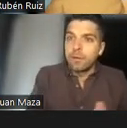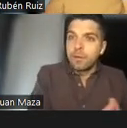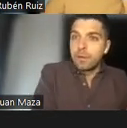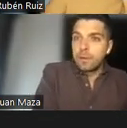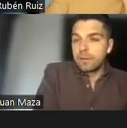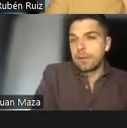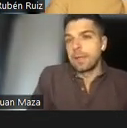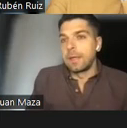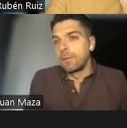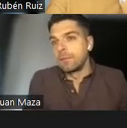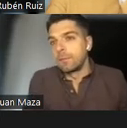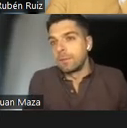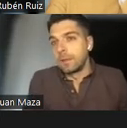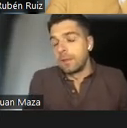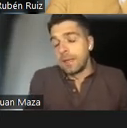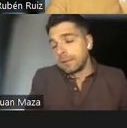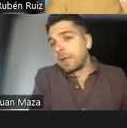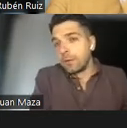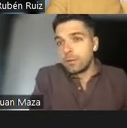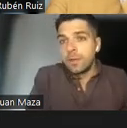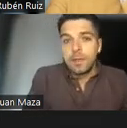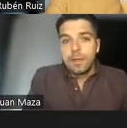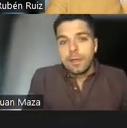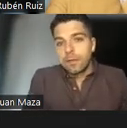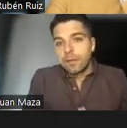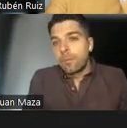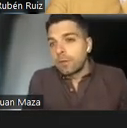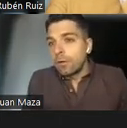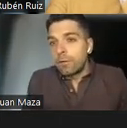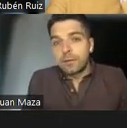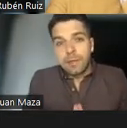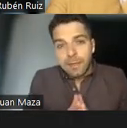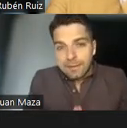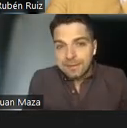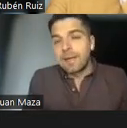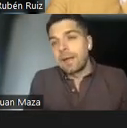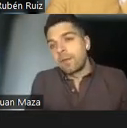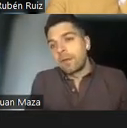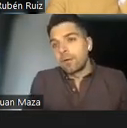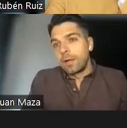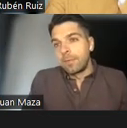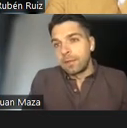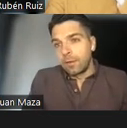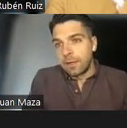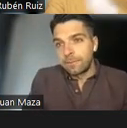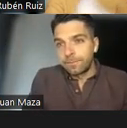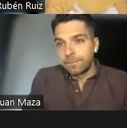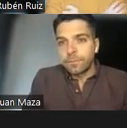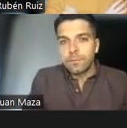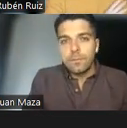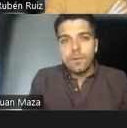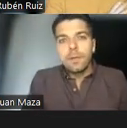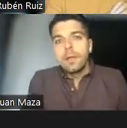emoción de antaño, ¿no? Entonces, por eso el olfato también está tan relacionado con la vida social.